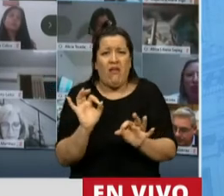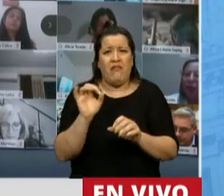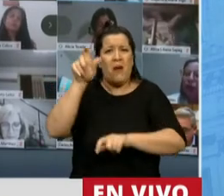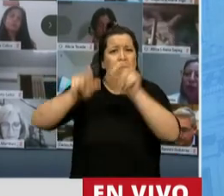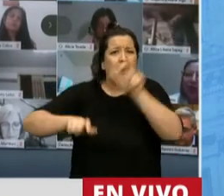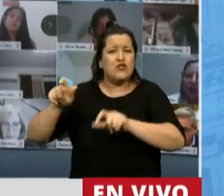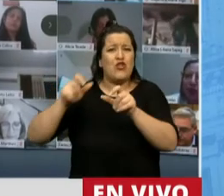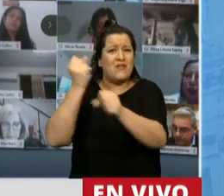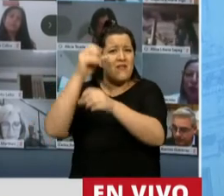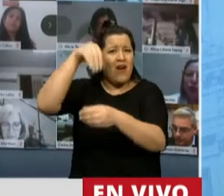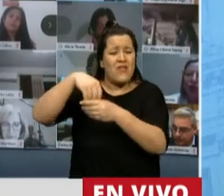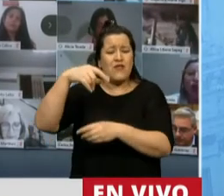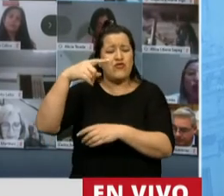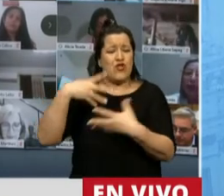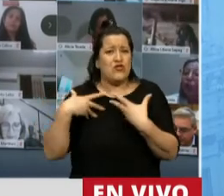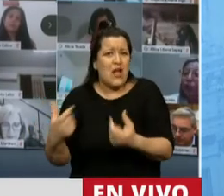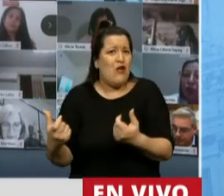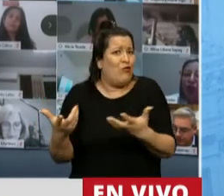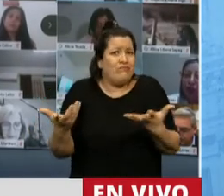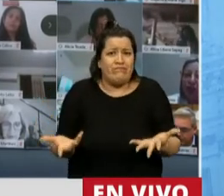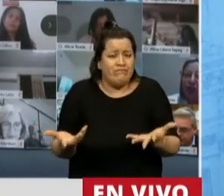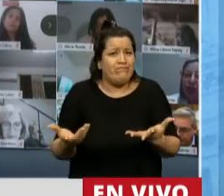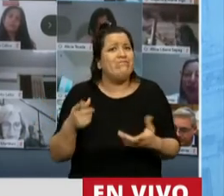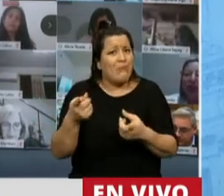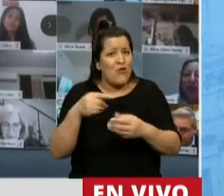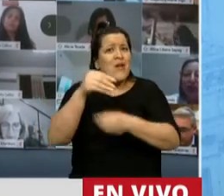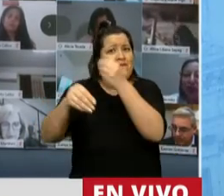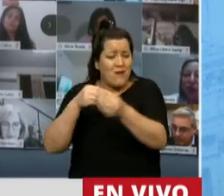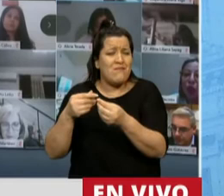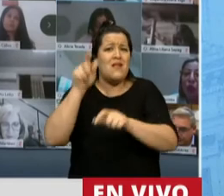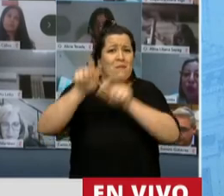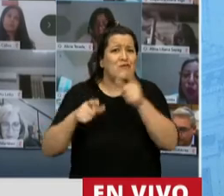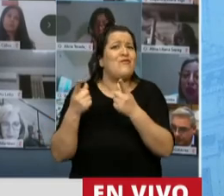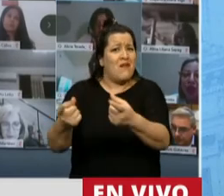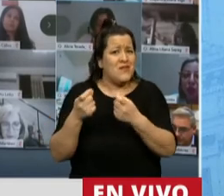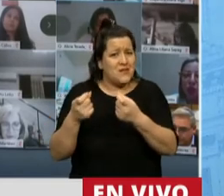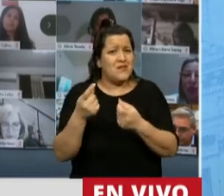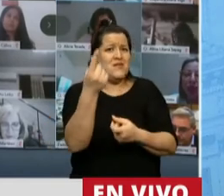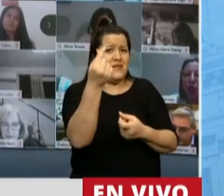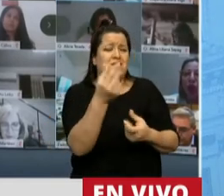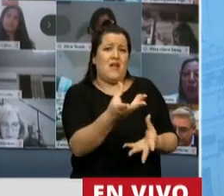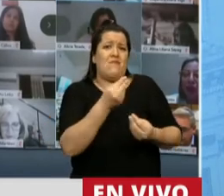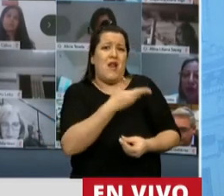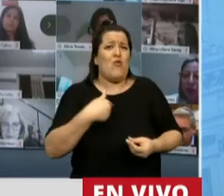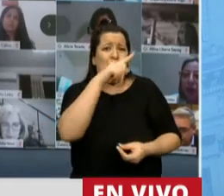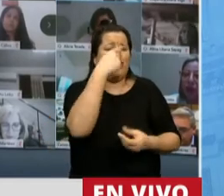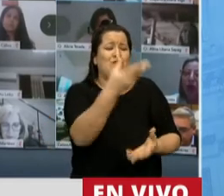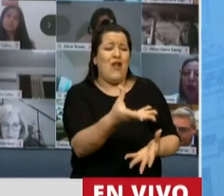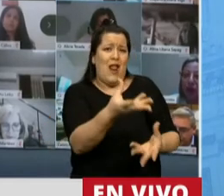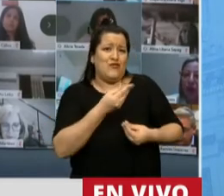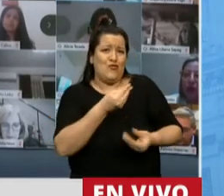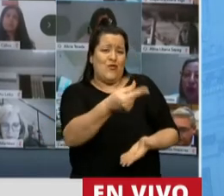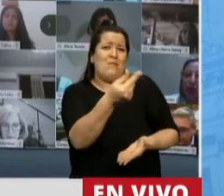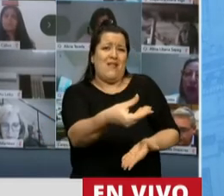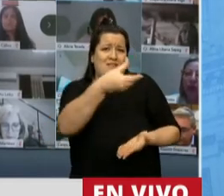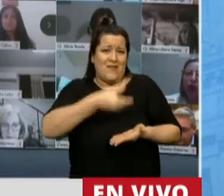no llegan a muchas familias que están necesitando de una ayuda económica y de un acompañamiento del Gobierno Nacional. Por eso,